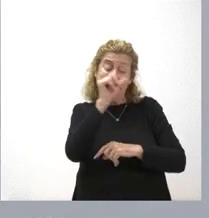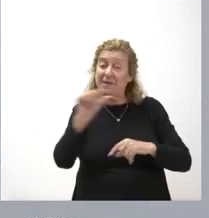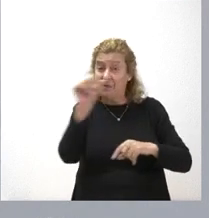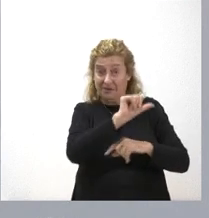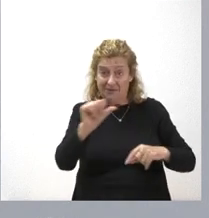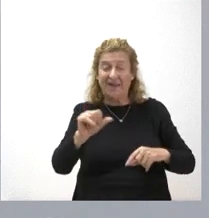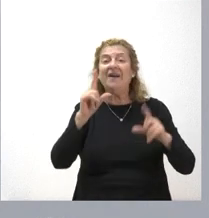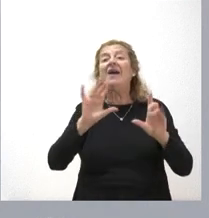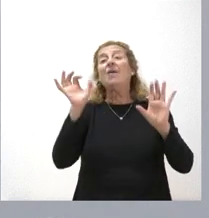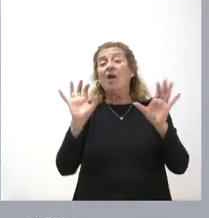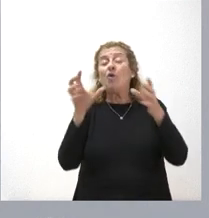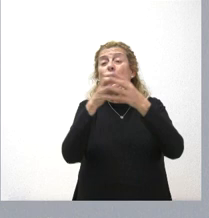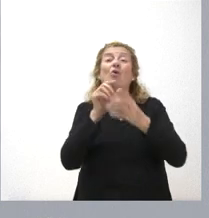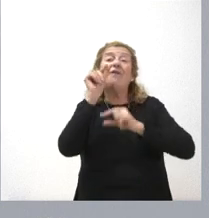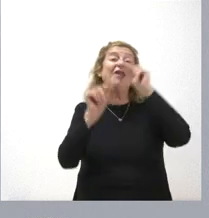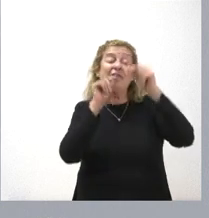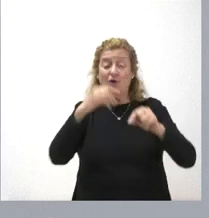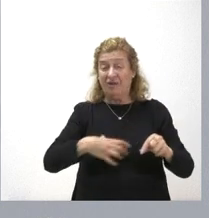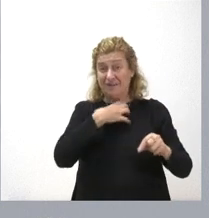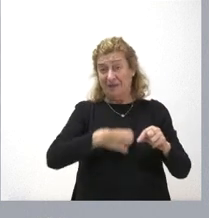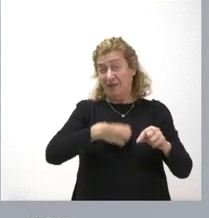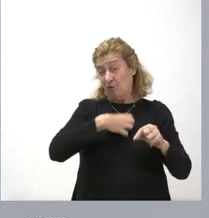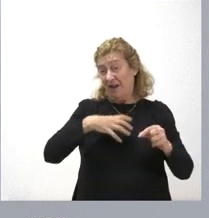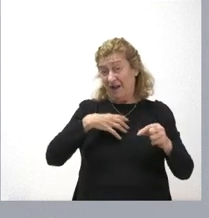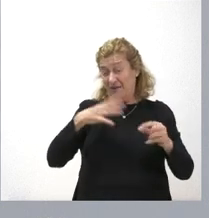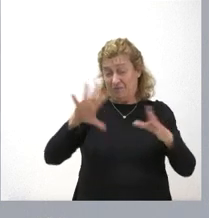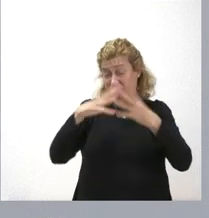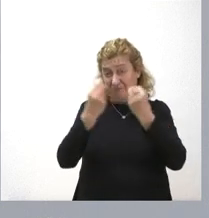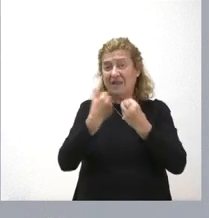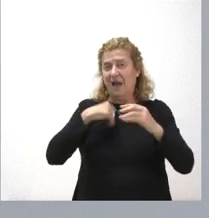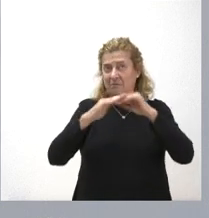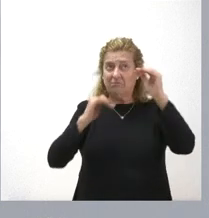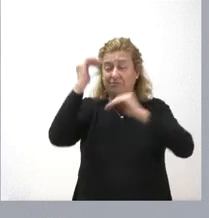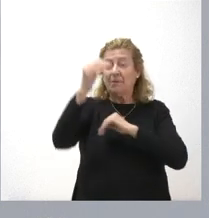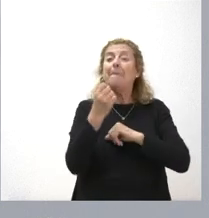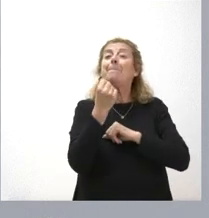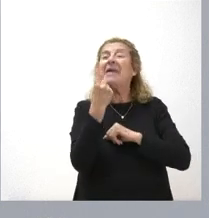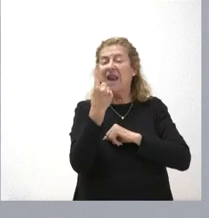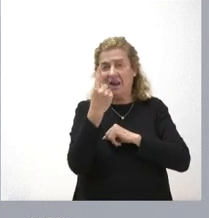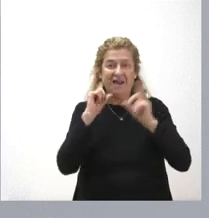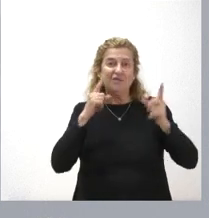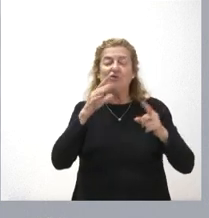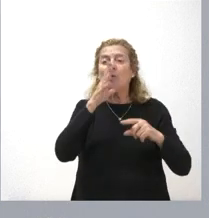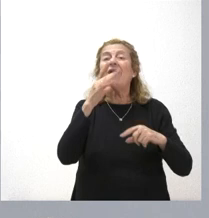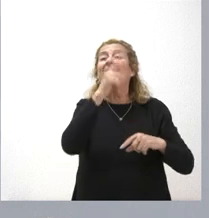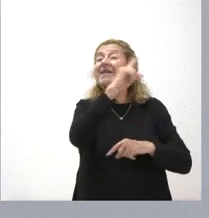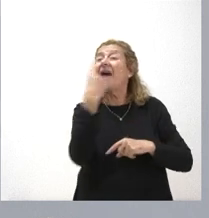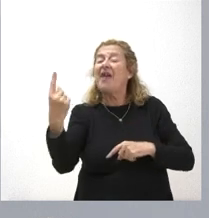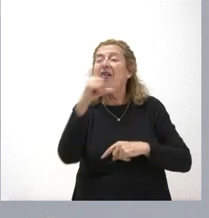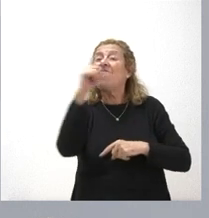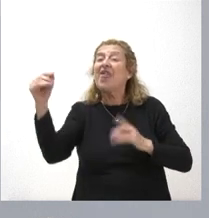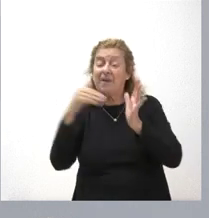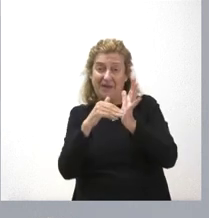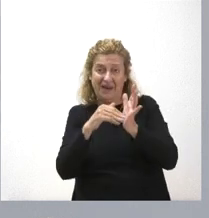que respecta al conjunto de infecciones respiratorias agudas, superamos ya los 1.000 casos por cada 100.000 habitantes. El virus